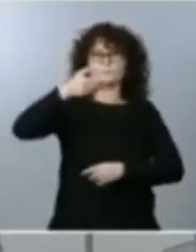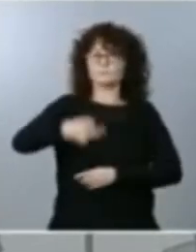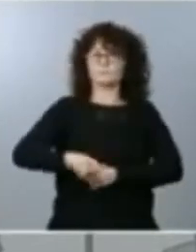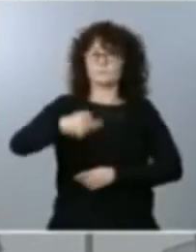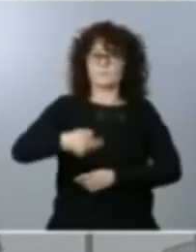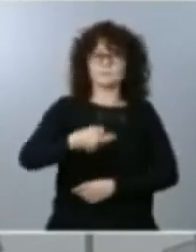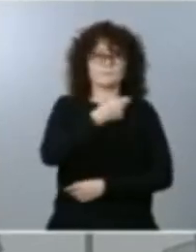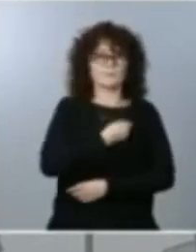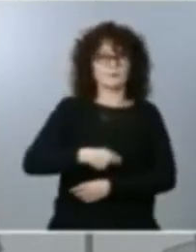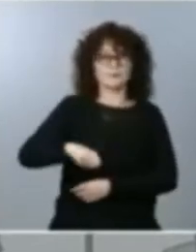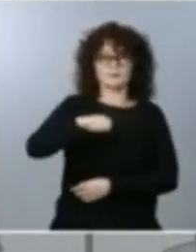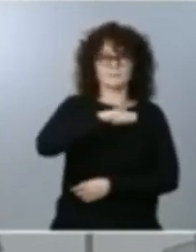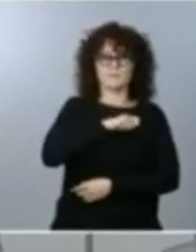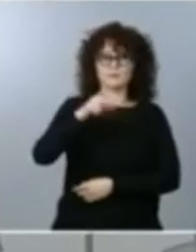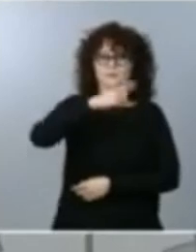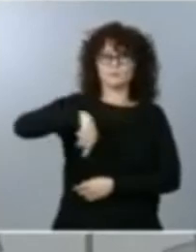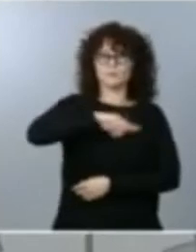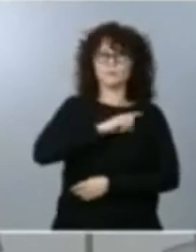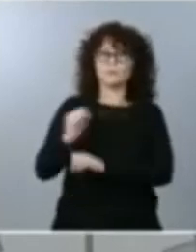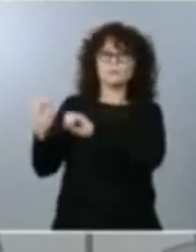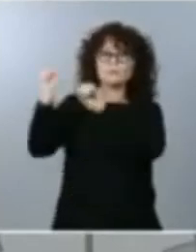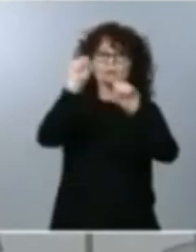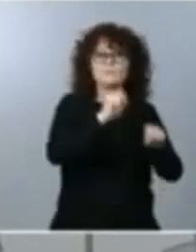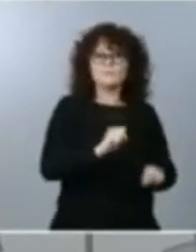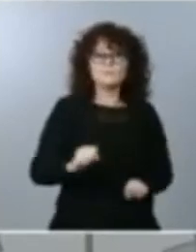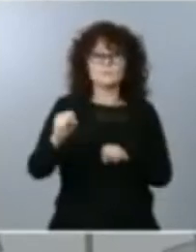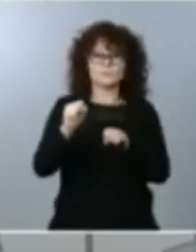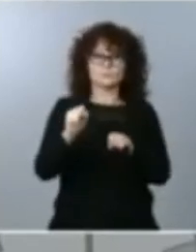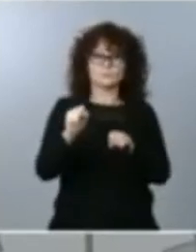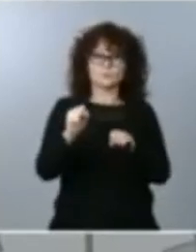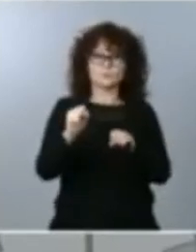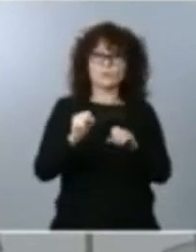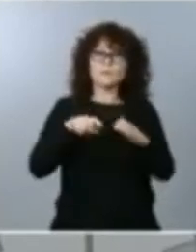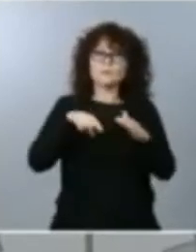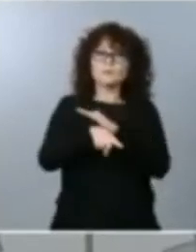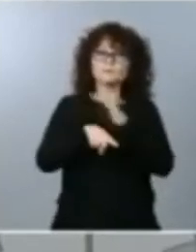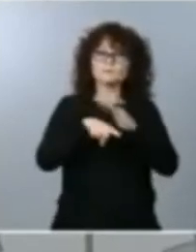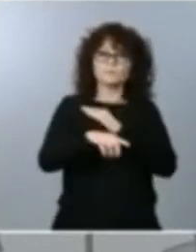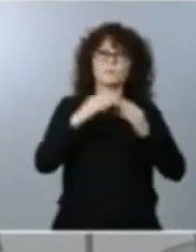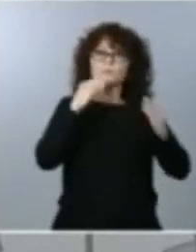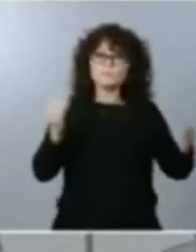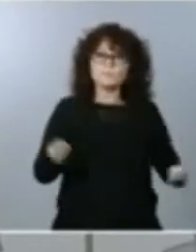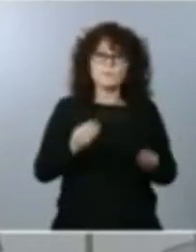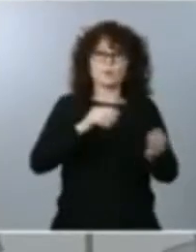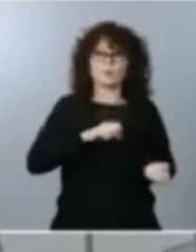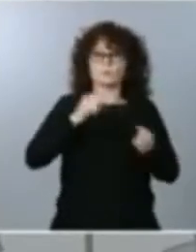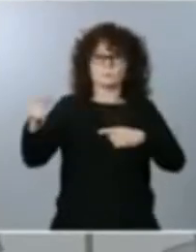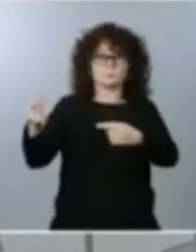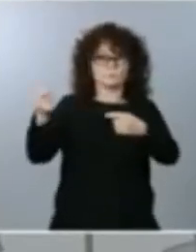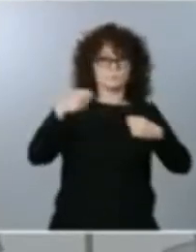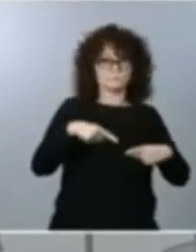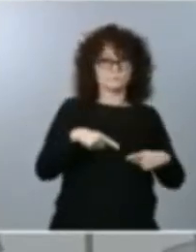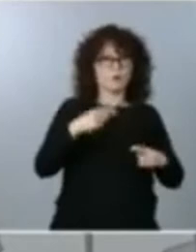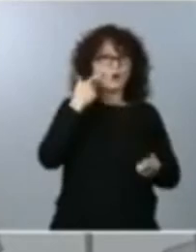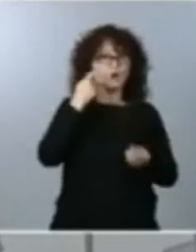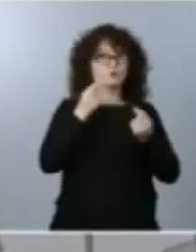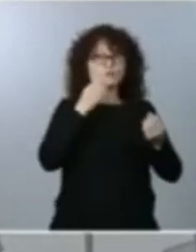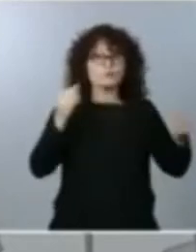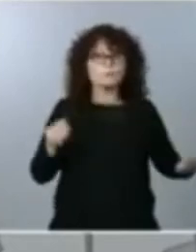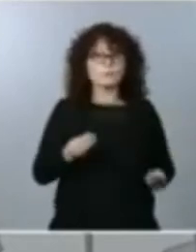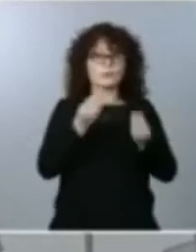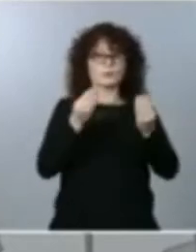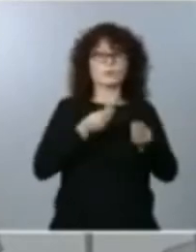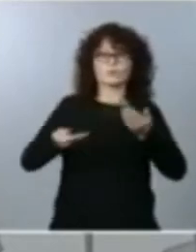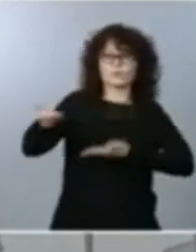Hemos defendido y vamos a seguir defendiendo la importancia de gestionar mejor los flujos migratorios, colaborando con los países de